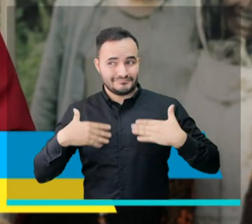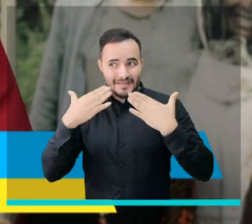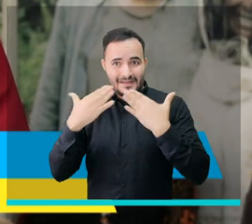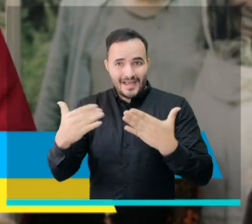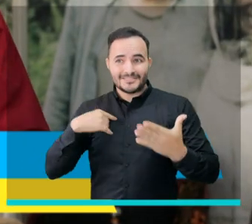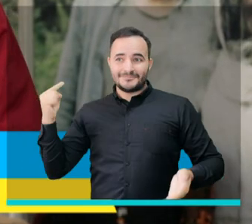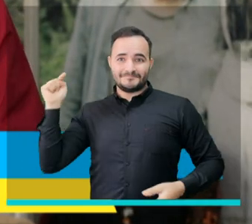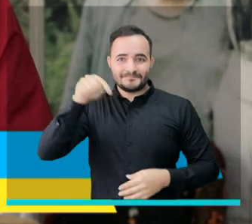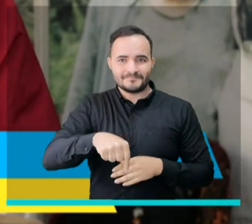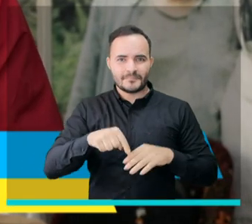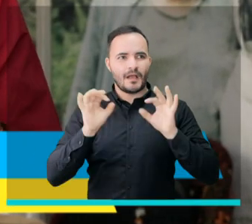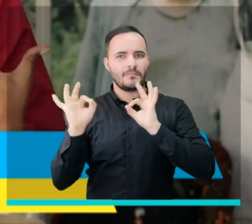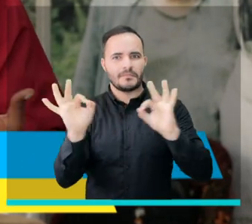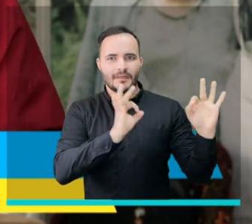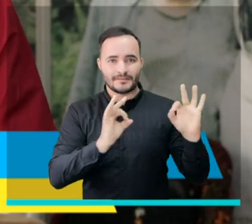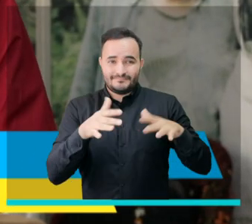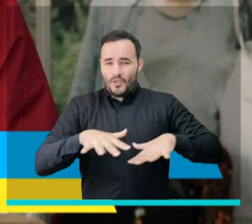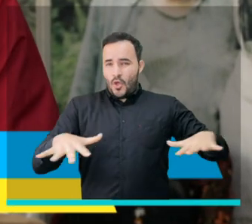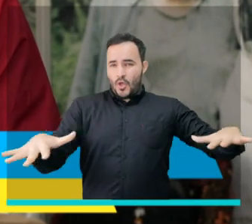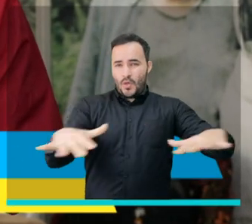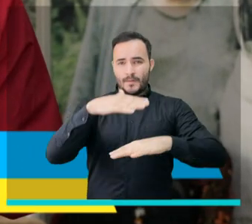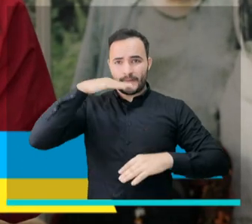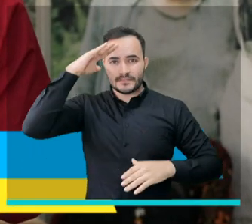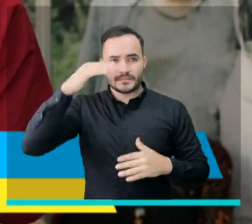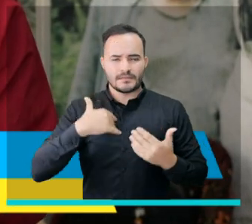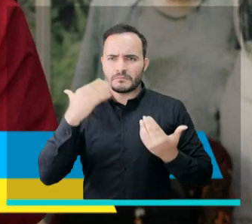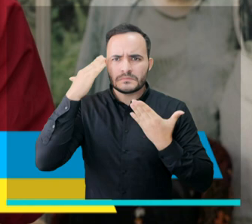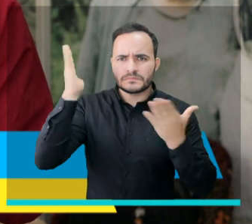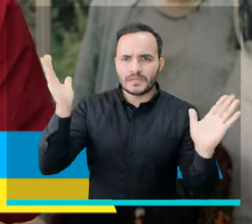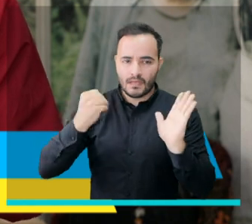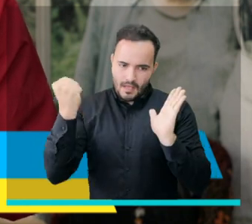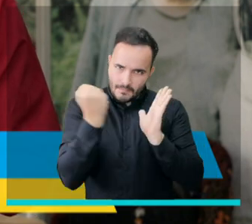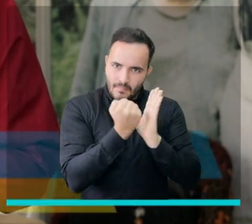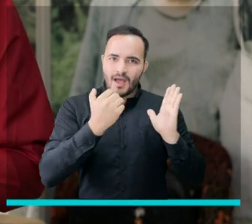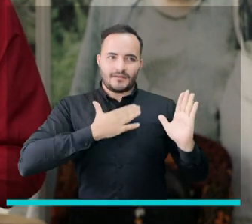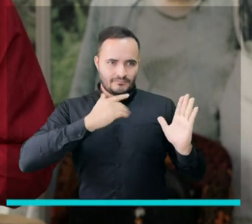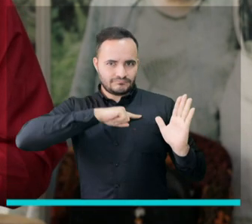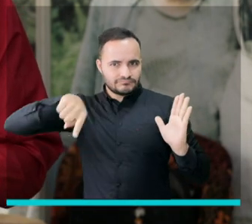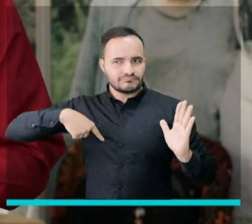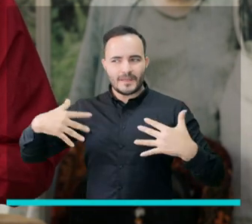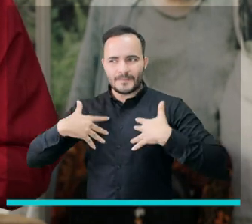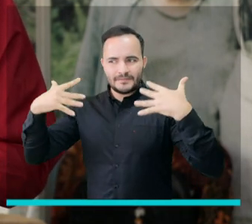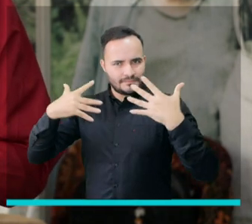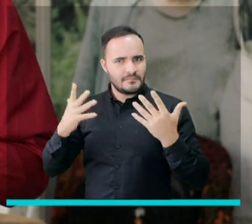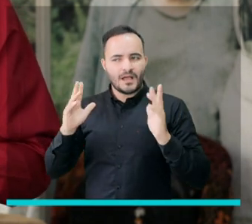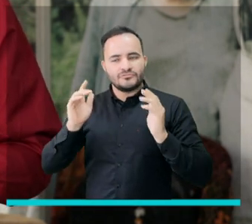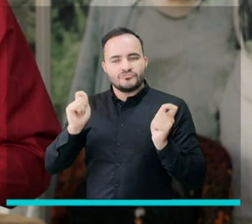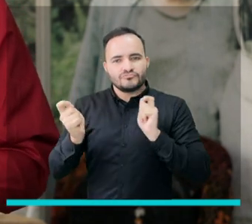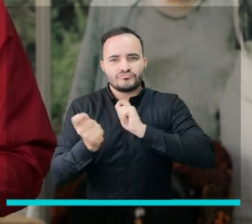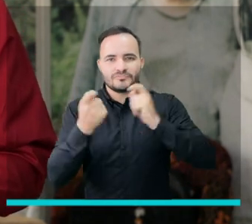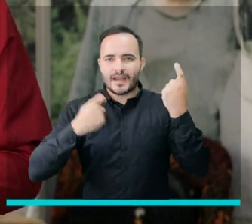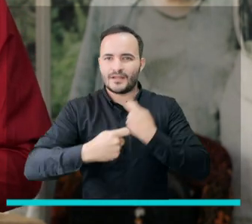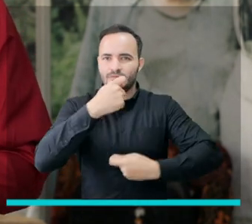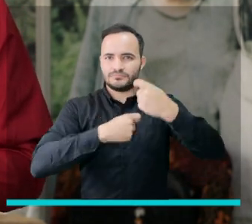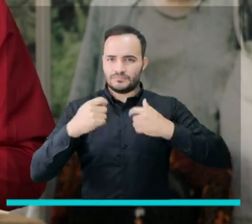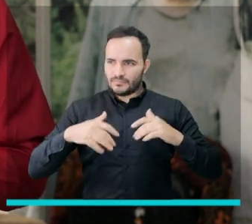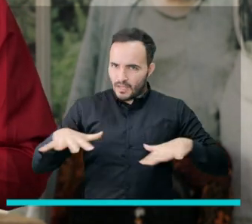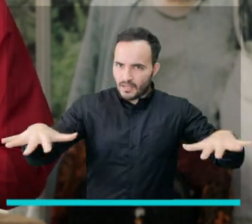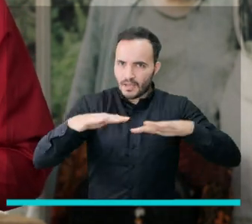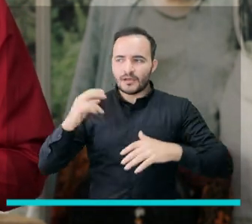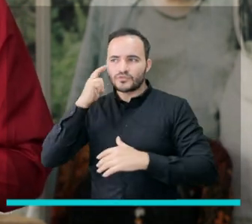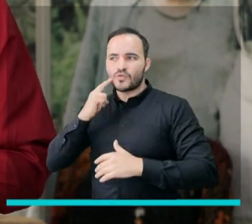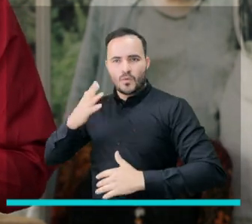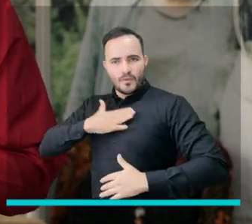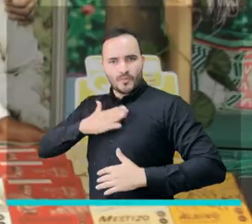porque es la oportunidad de que todo este territorio de Medellín conozca la marca y conozca el proceso social que se está realizando en el